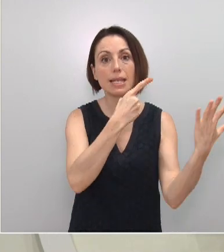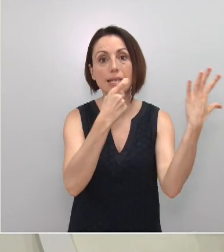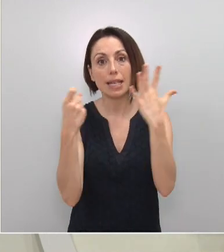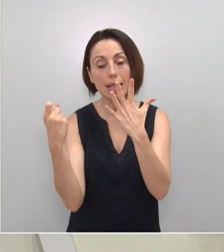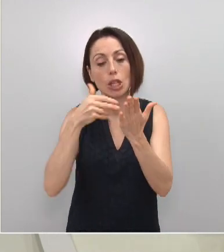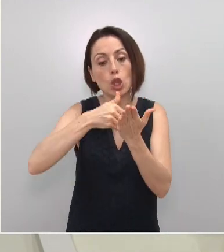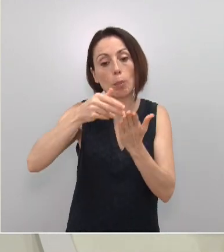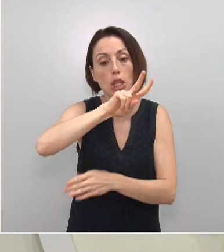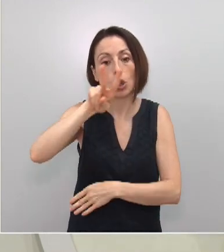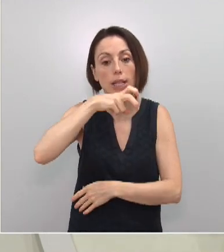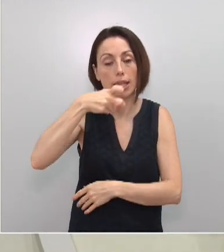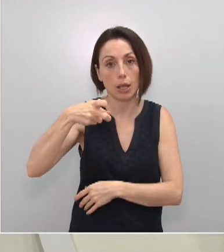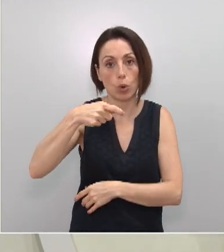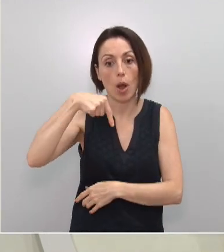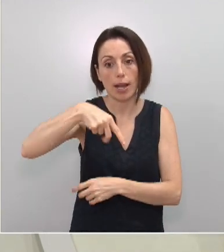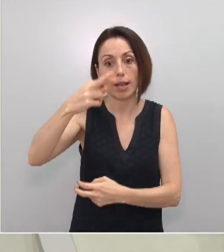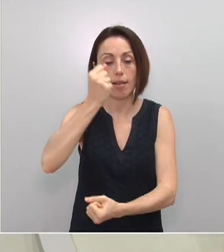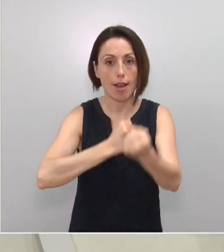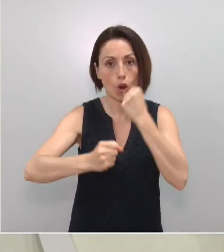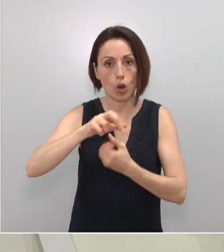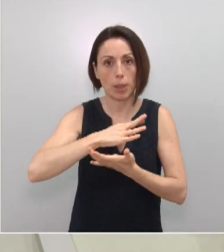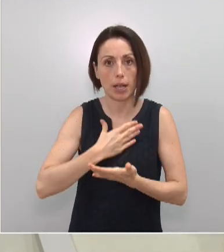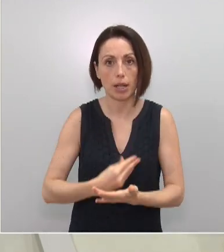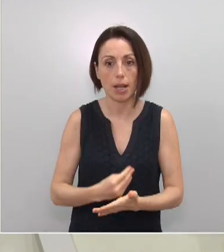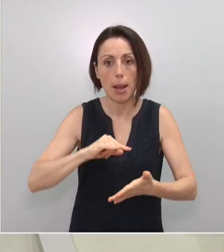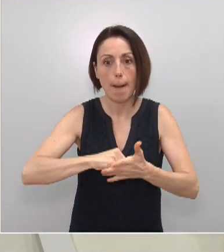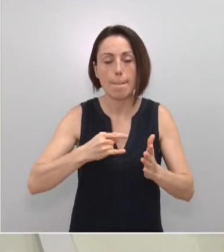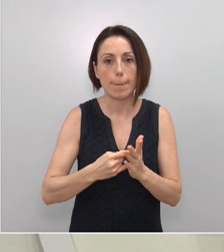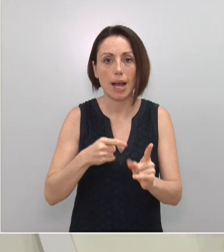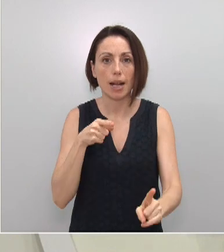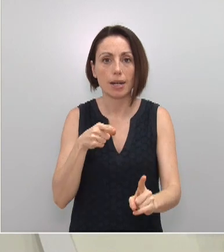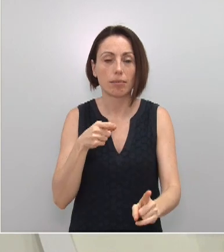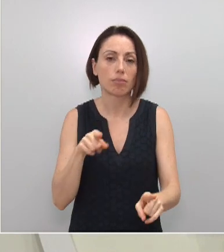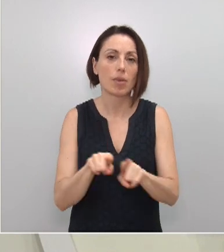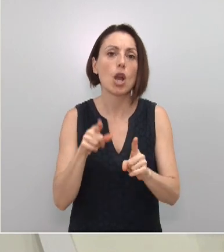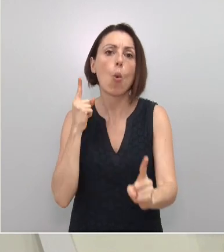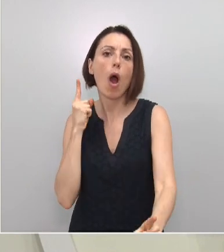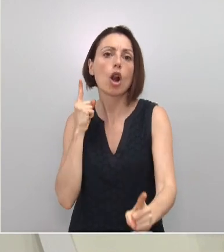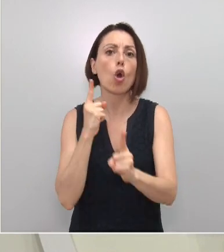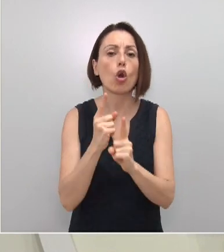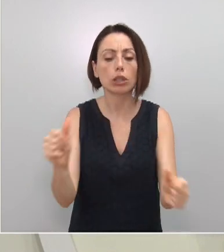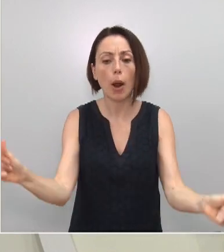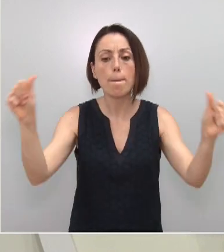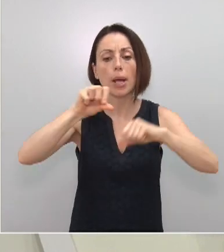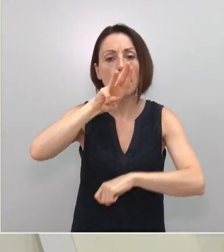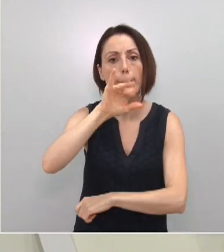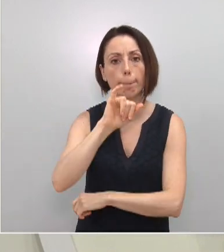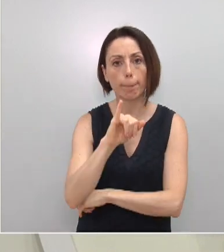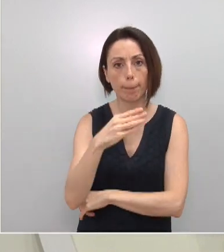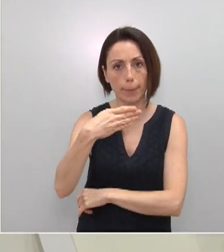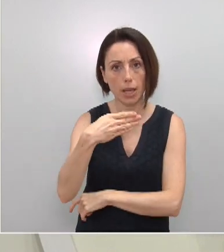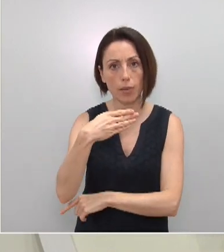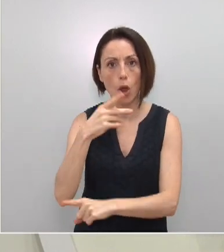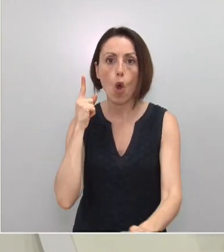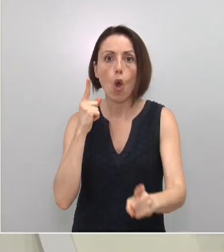los dos próximos años a la economía regional. Y que, sin duda, es un plan de choque también frente a esta caída del PIB y frente a la crisis